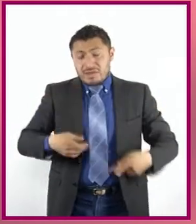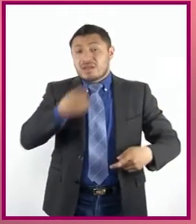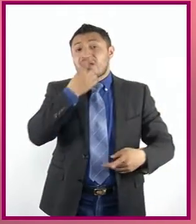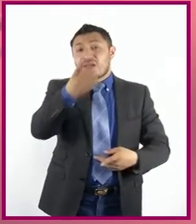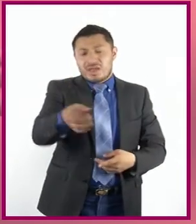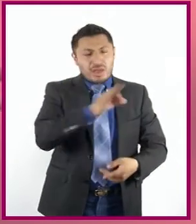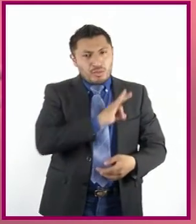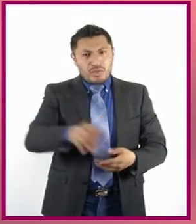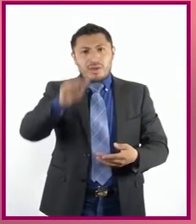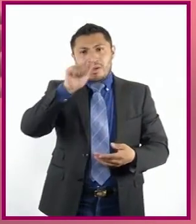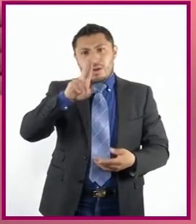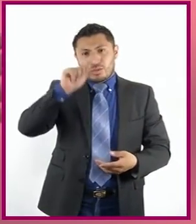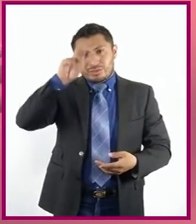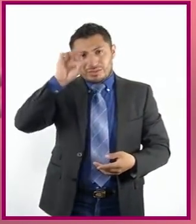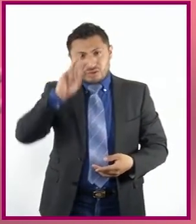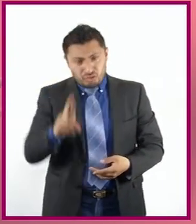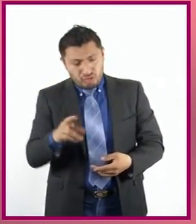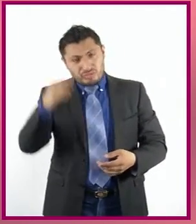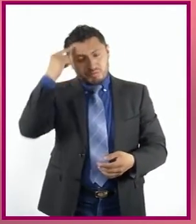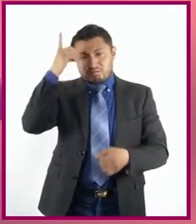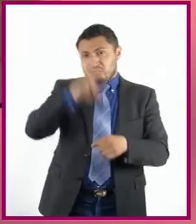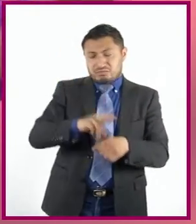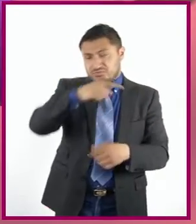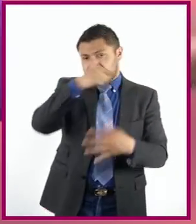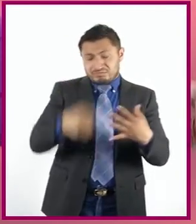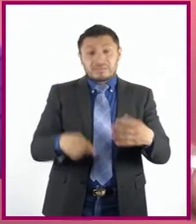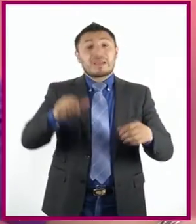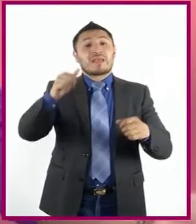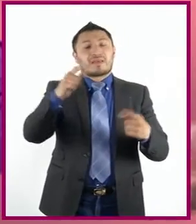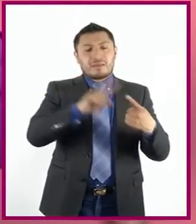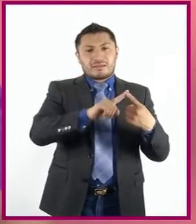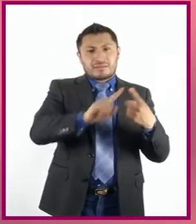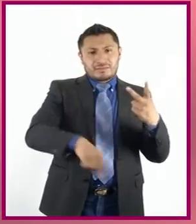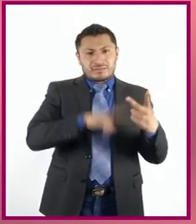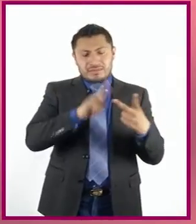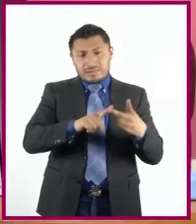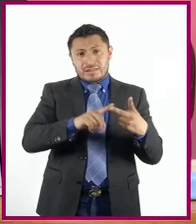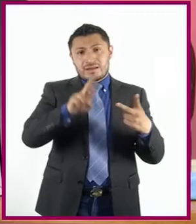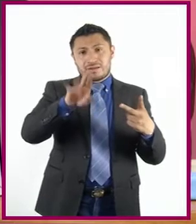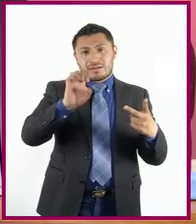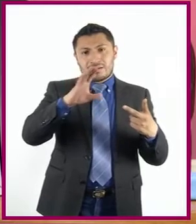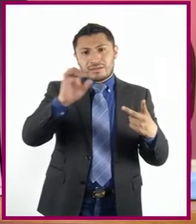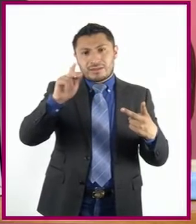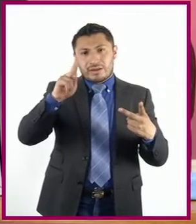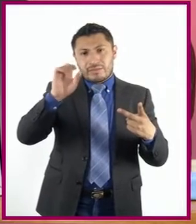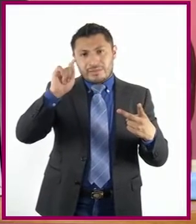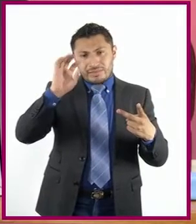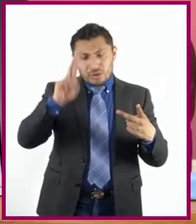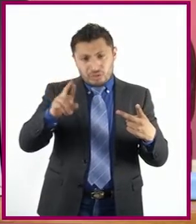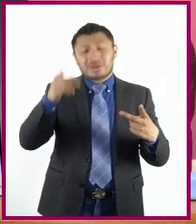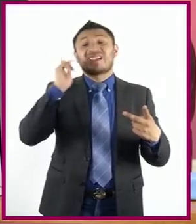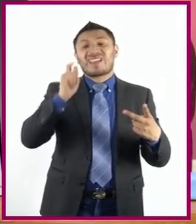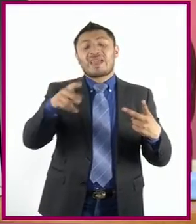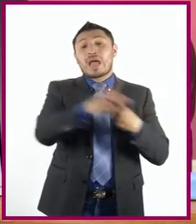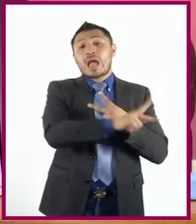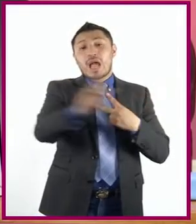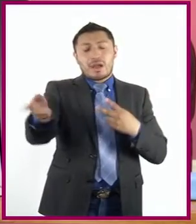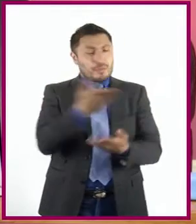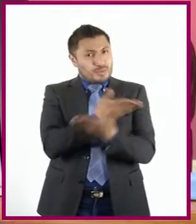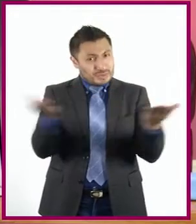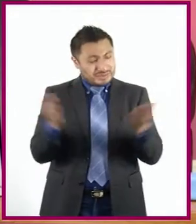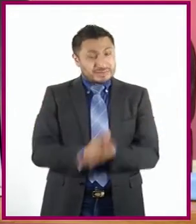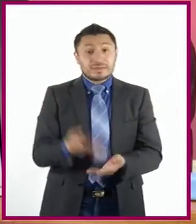los autores y el director y un receptor que es el público. Por eso resulta tan interesante